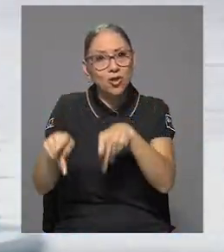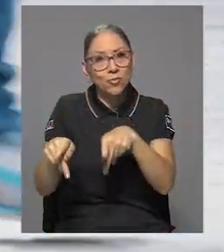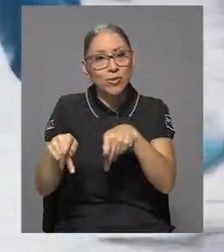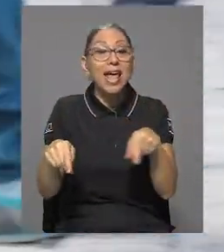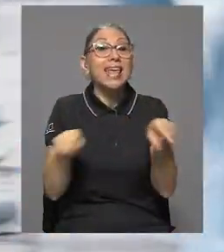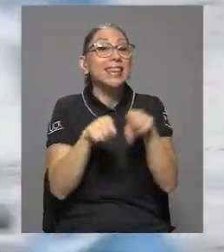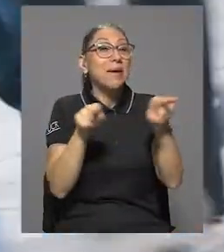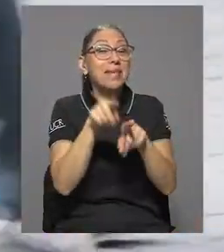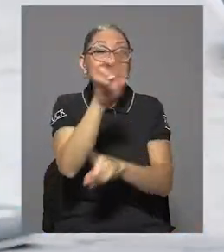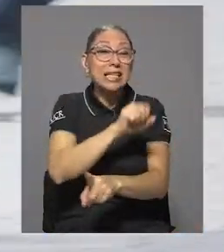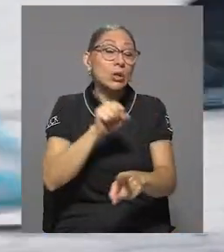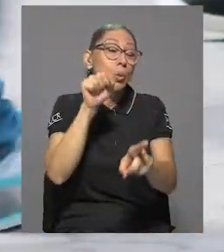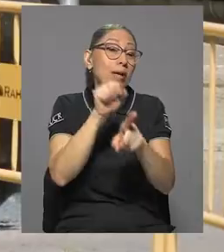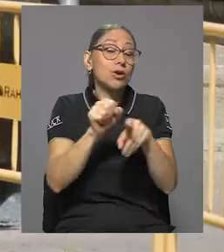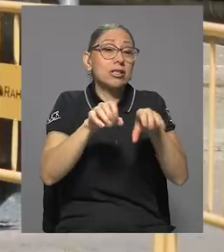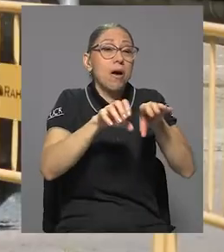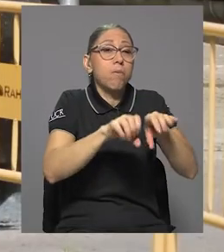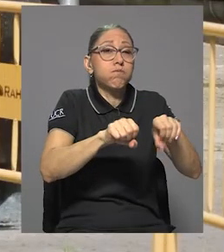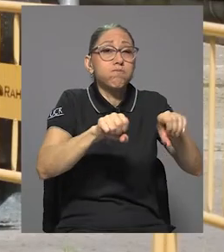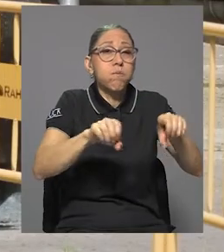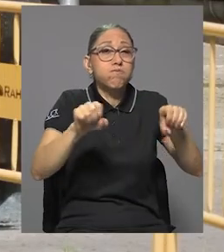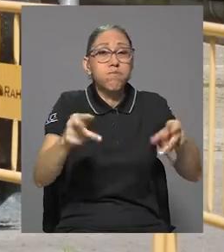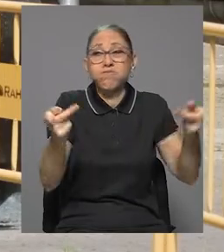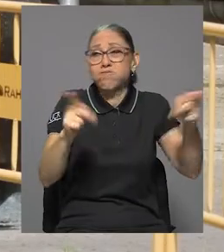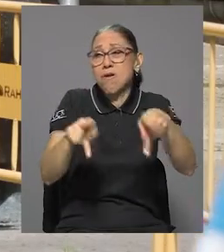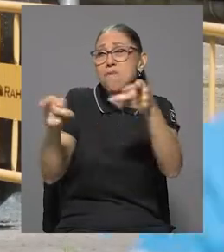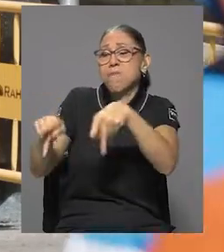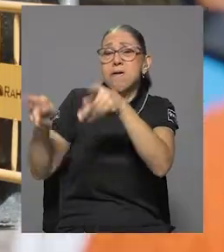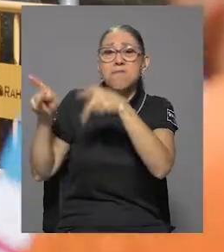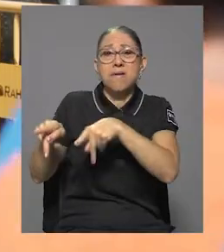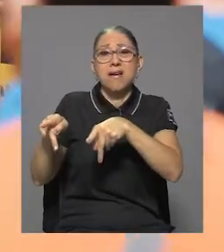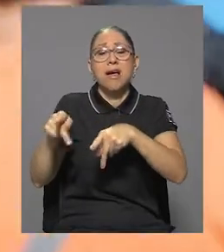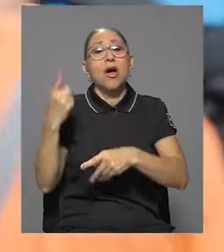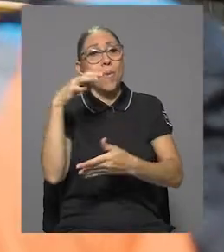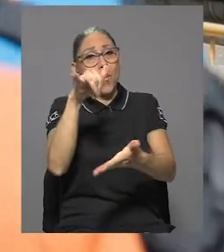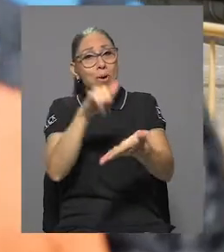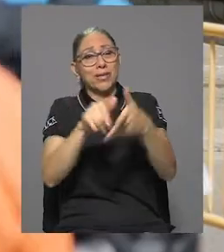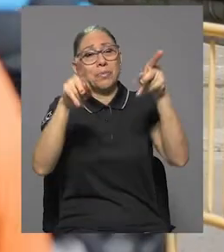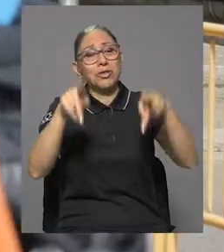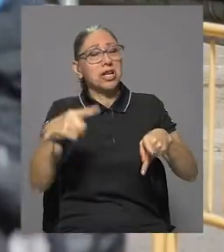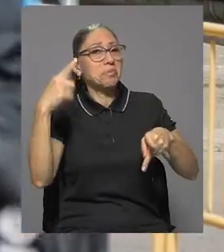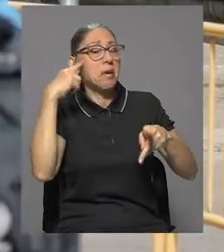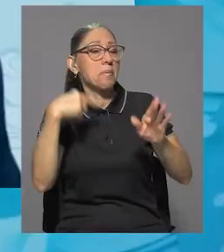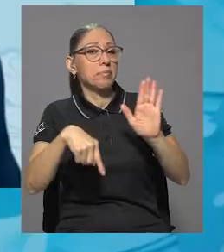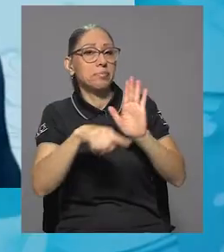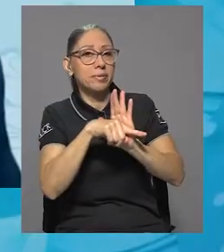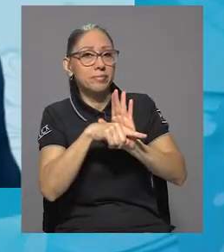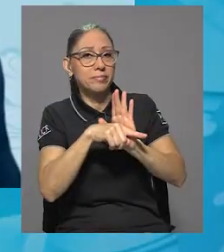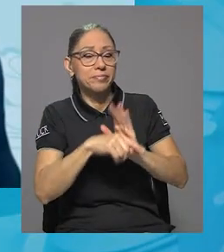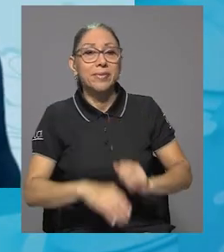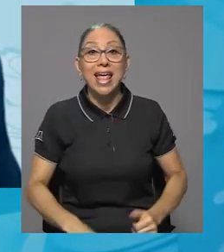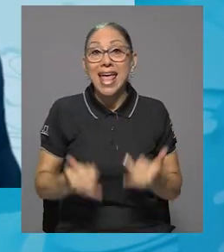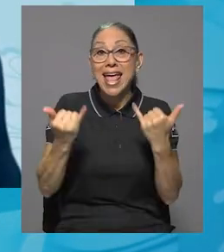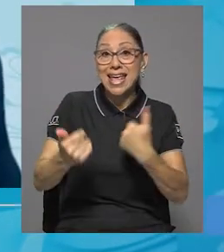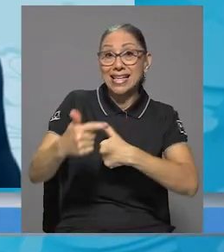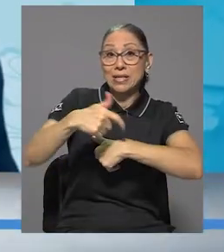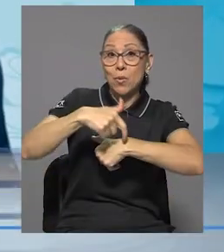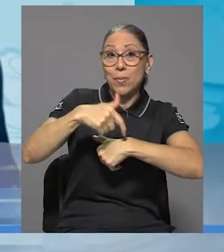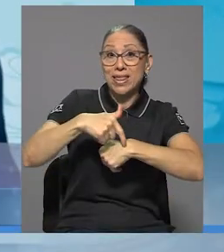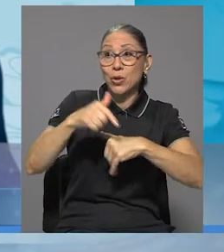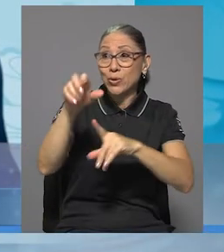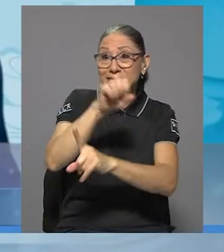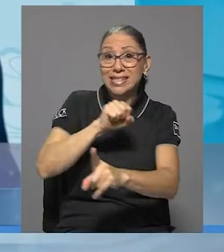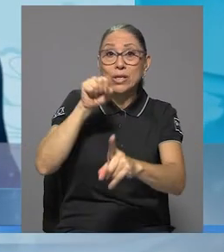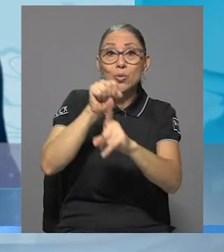los escándalos por corrupción puede que tengan su impacto en el pesimismo. En este momento la efervescencia